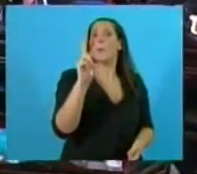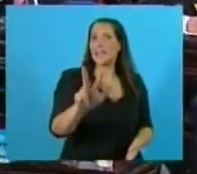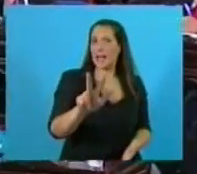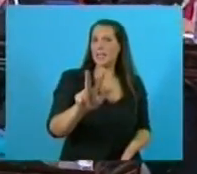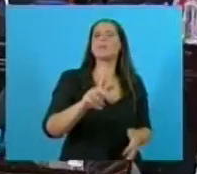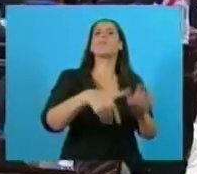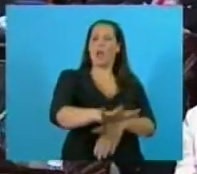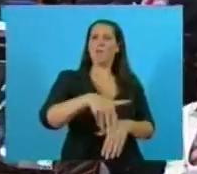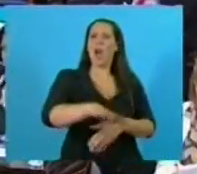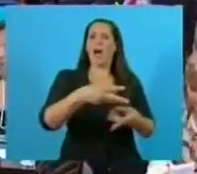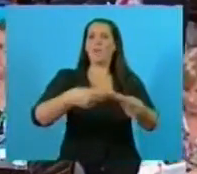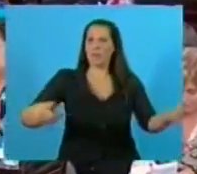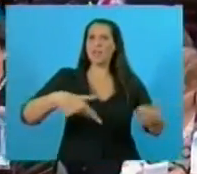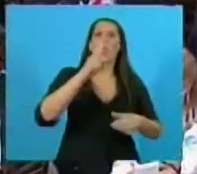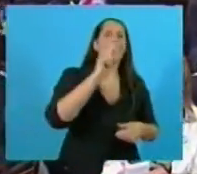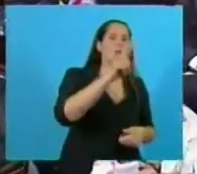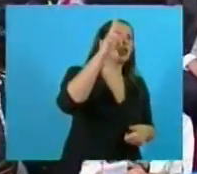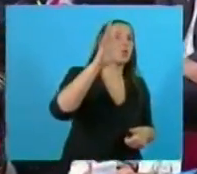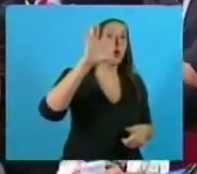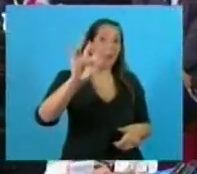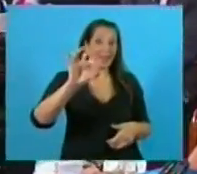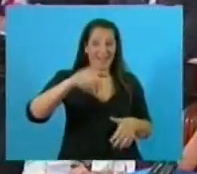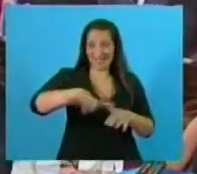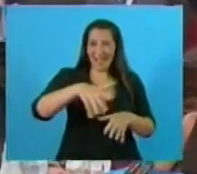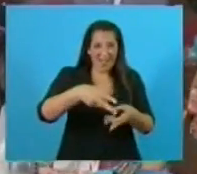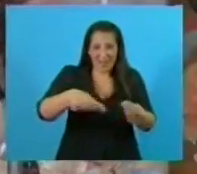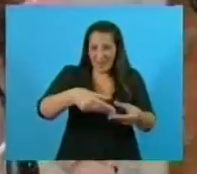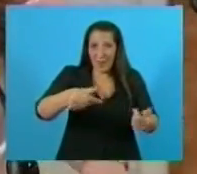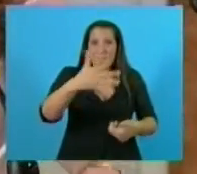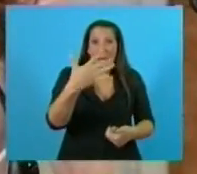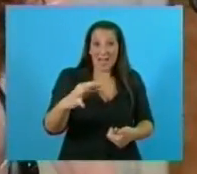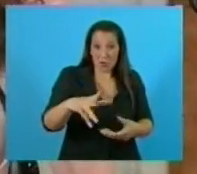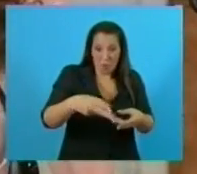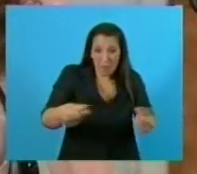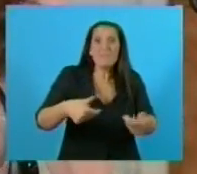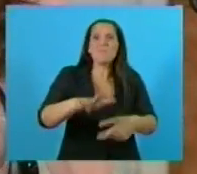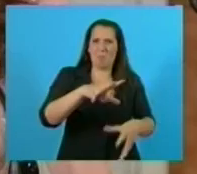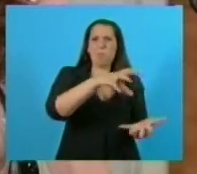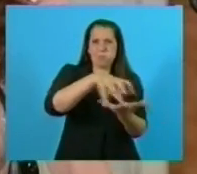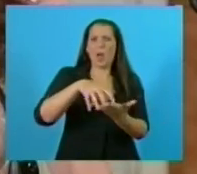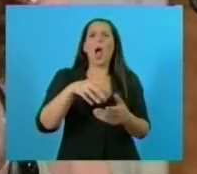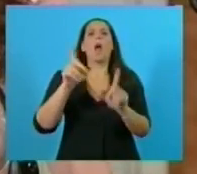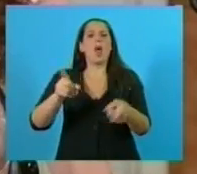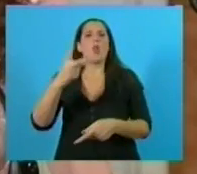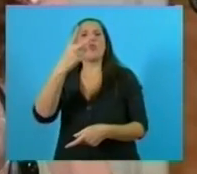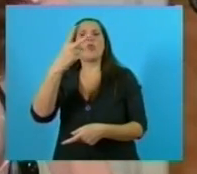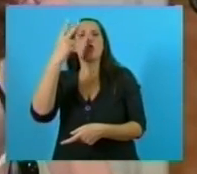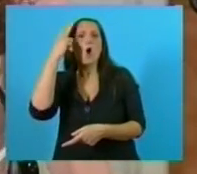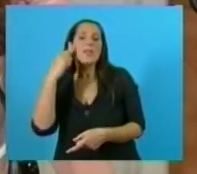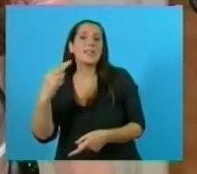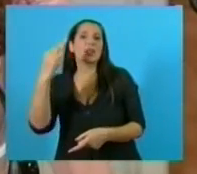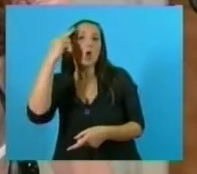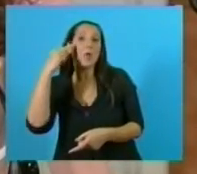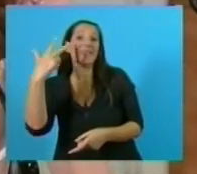terminadas a marzo del 2015 ya, ahora, y tenemos 993 en proceso de